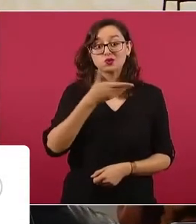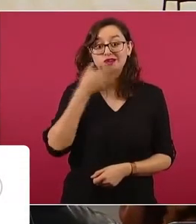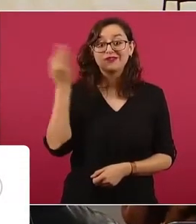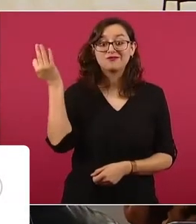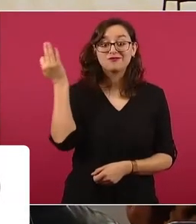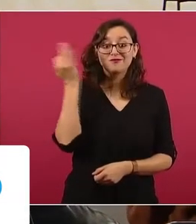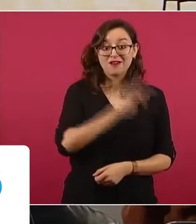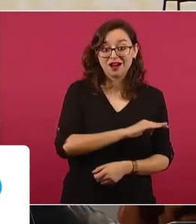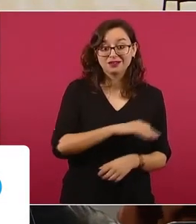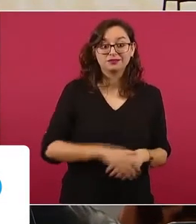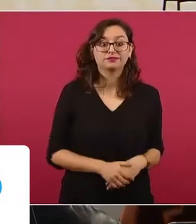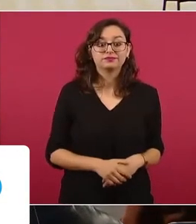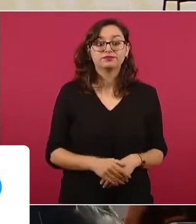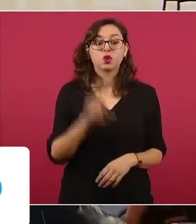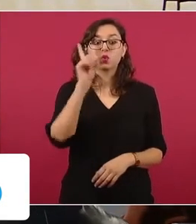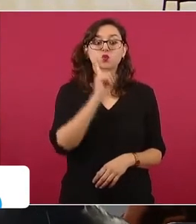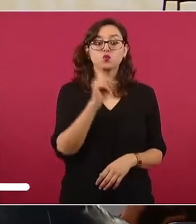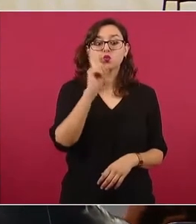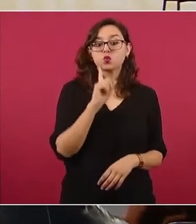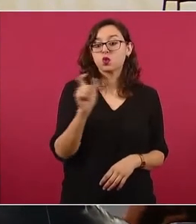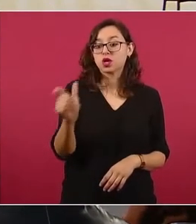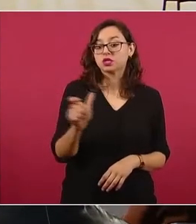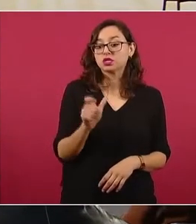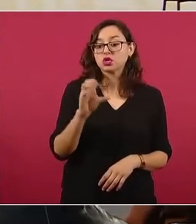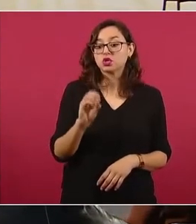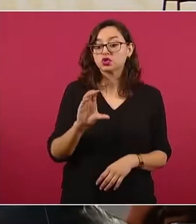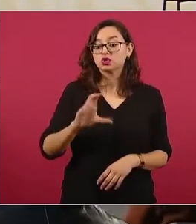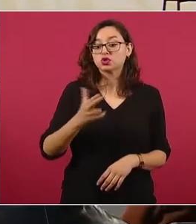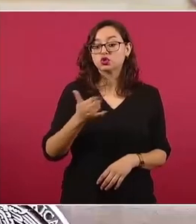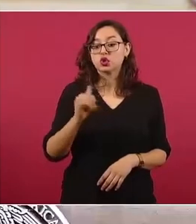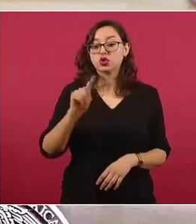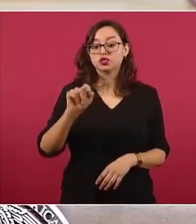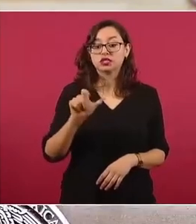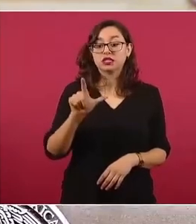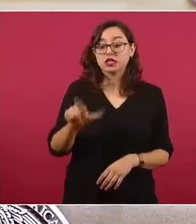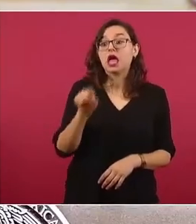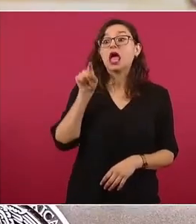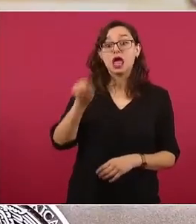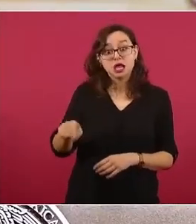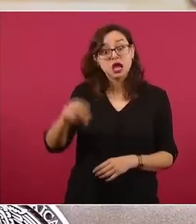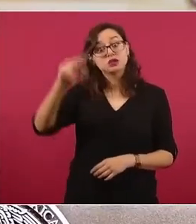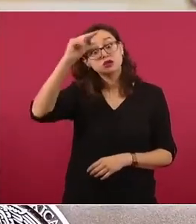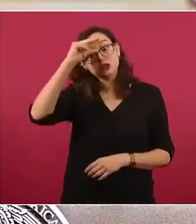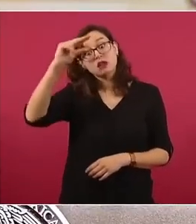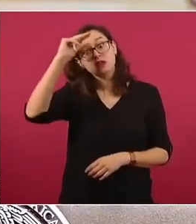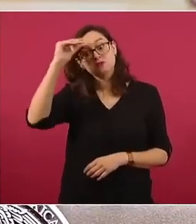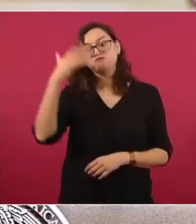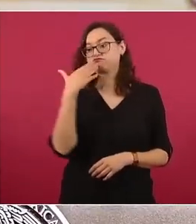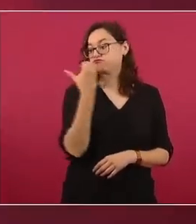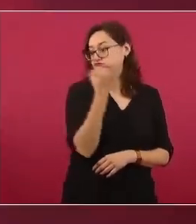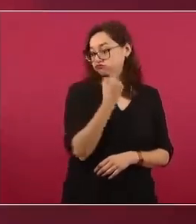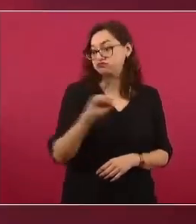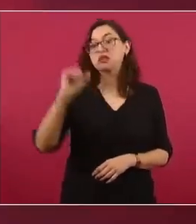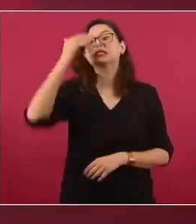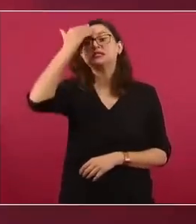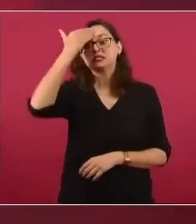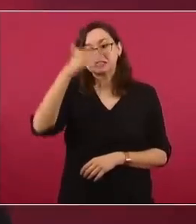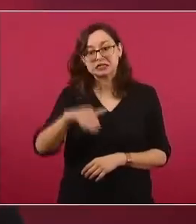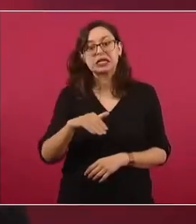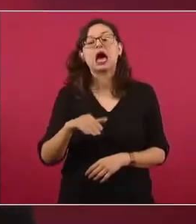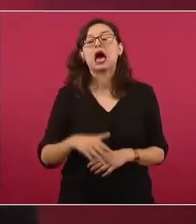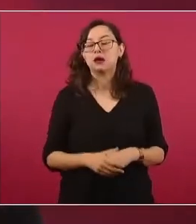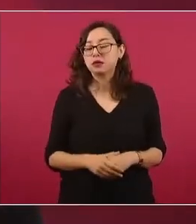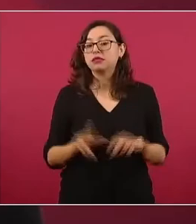que según sus intereses son sus conocimientos sobre proyectos como las refinerías. Quien durante el gobierno del